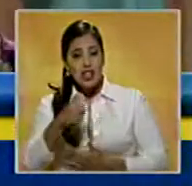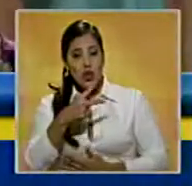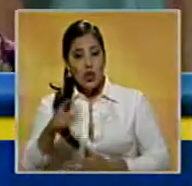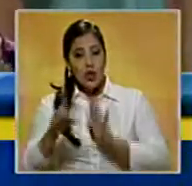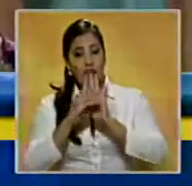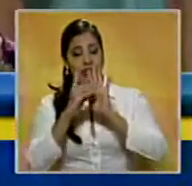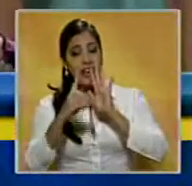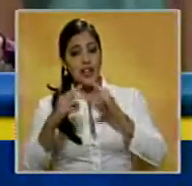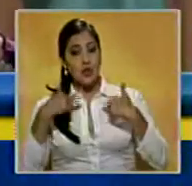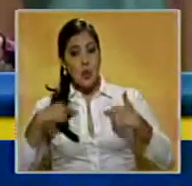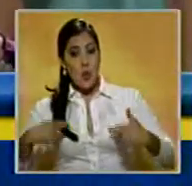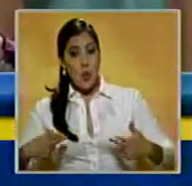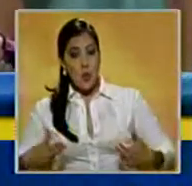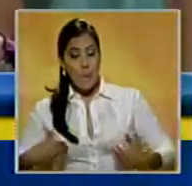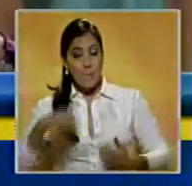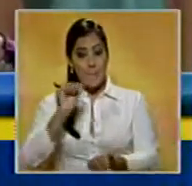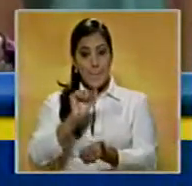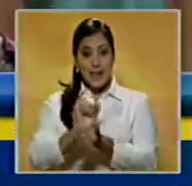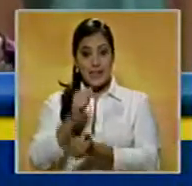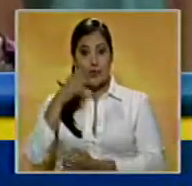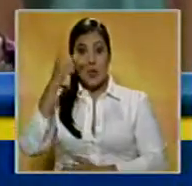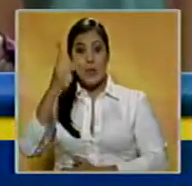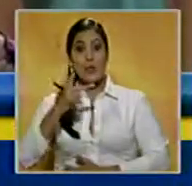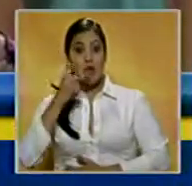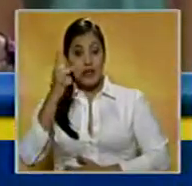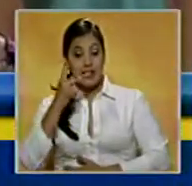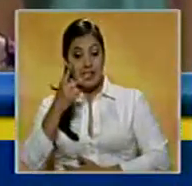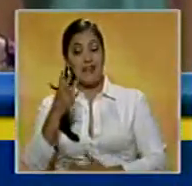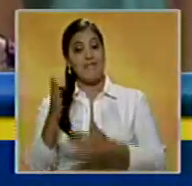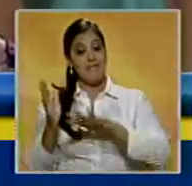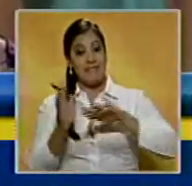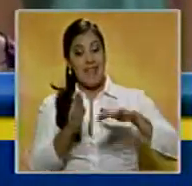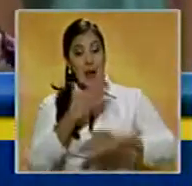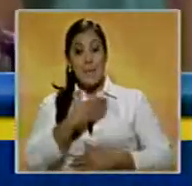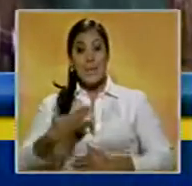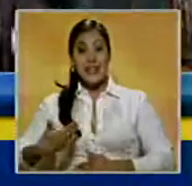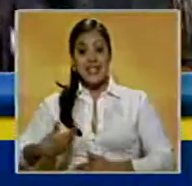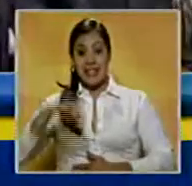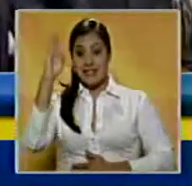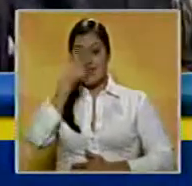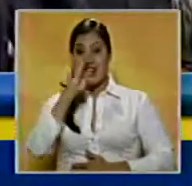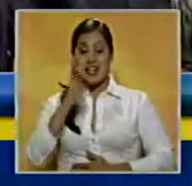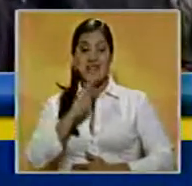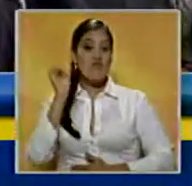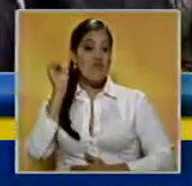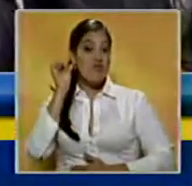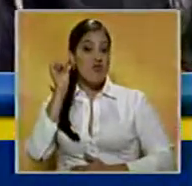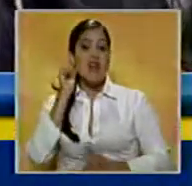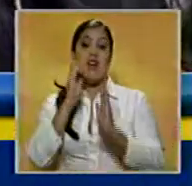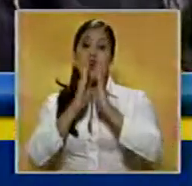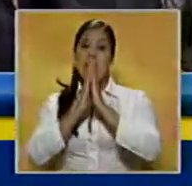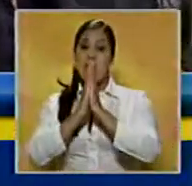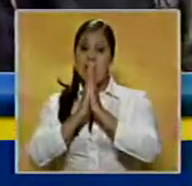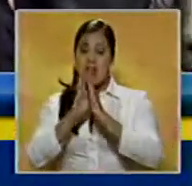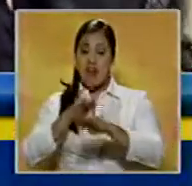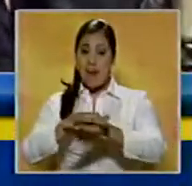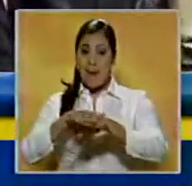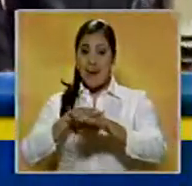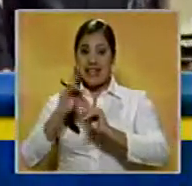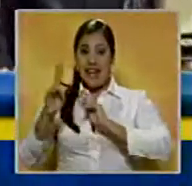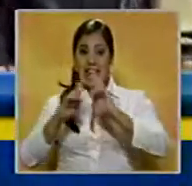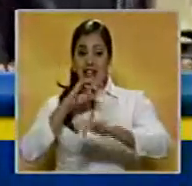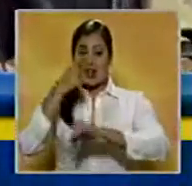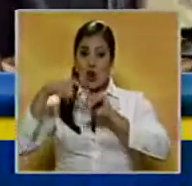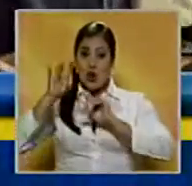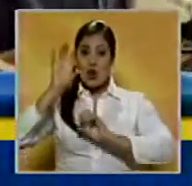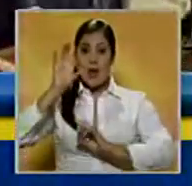de los derechos humanos en los presos políticos. La presidenta Dilma Rousseff pidió a su ministro de Relaciones Exteriores,